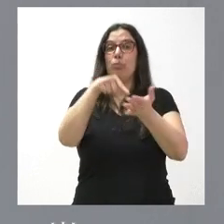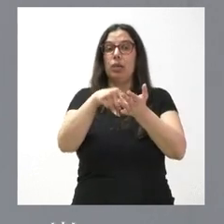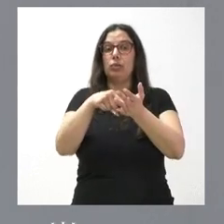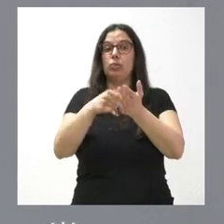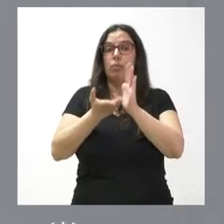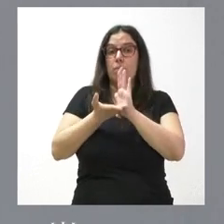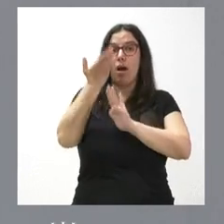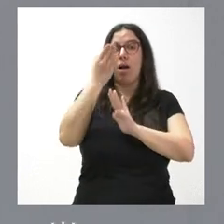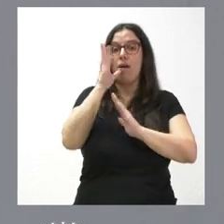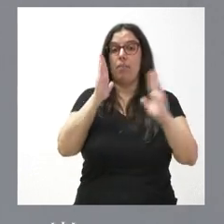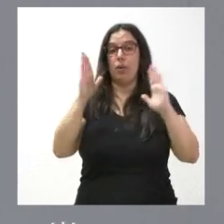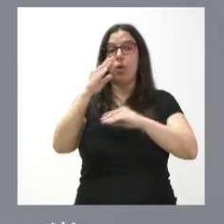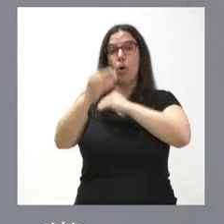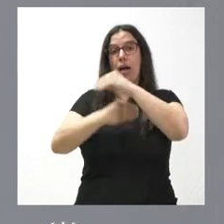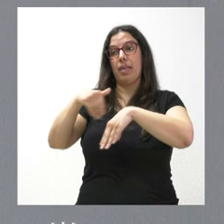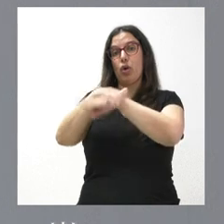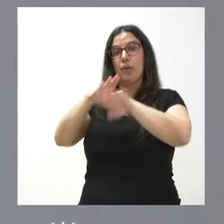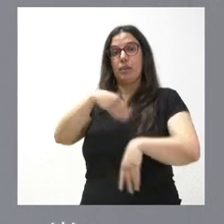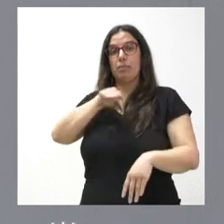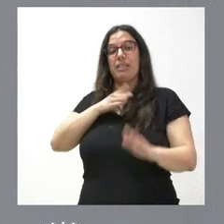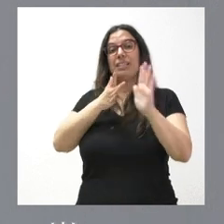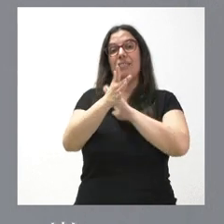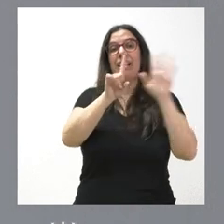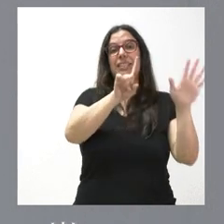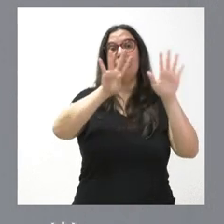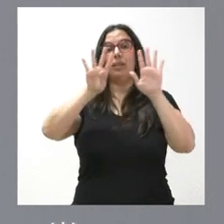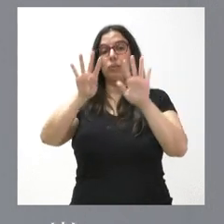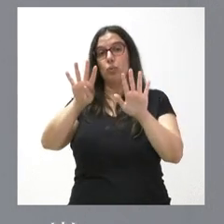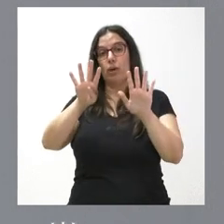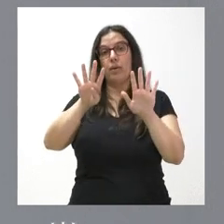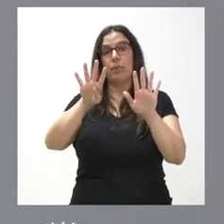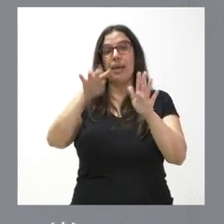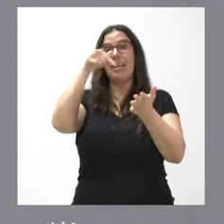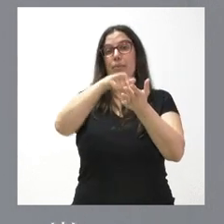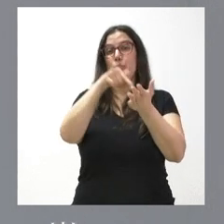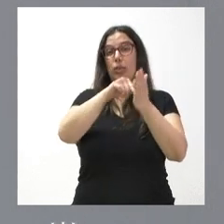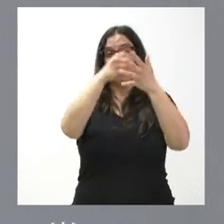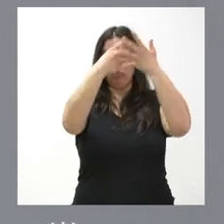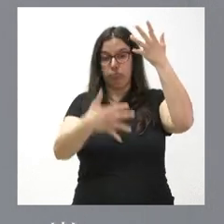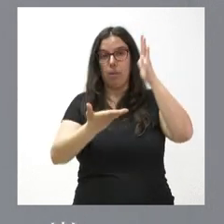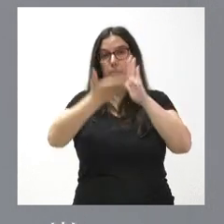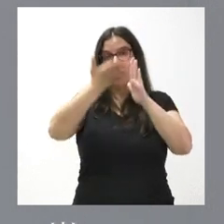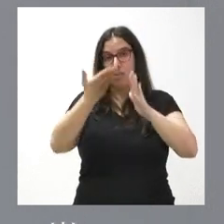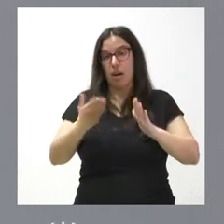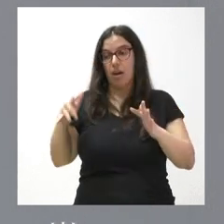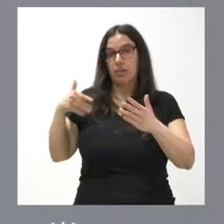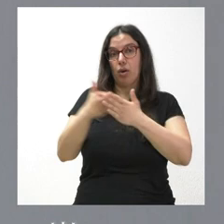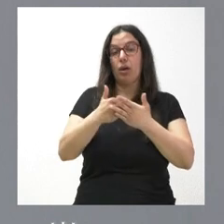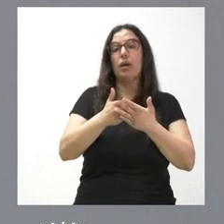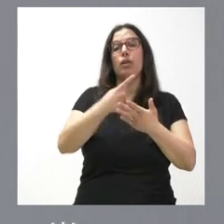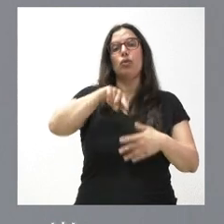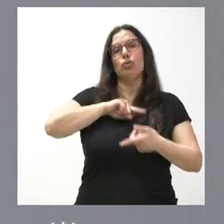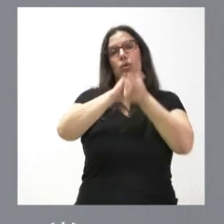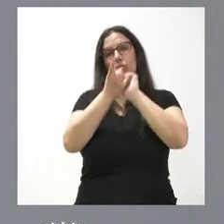este periodo ha hecho el Gobierno de España, que supone una subida de 69 impuestos en los últimos tiempos, Castilla y León ha actuado por la vía